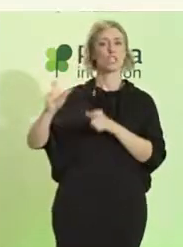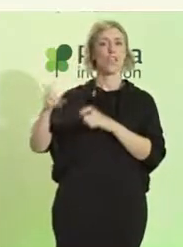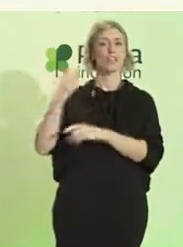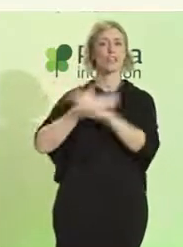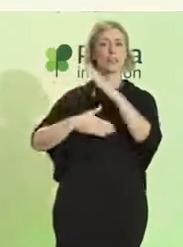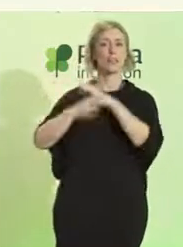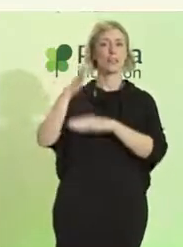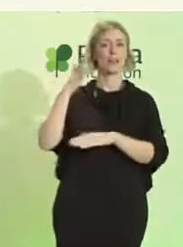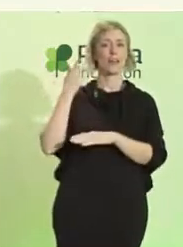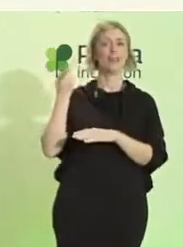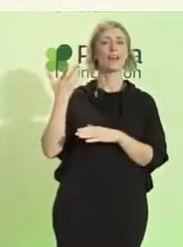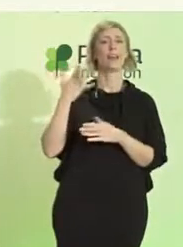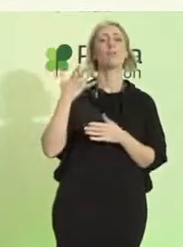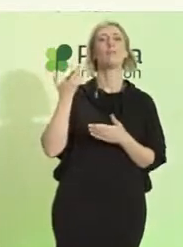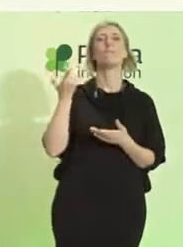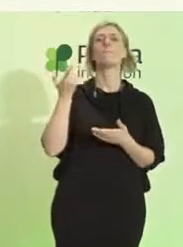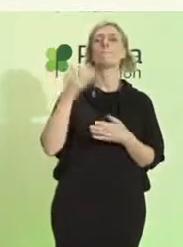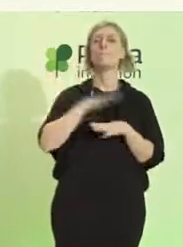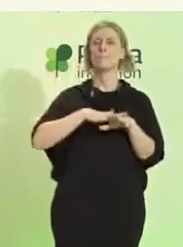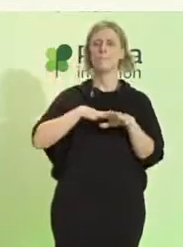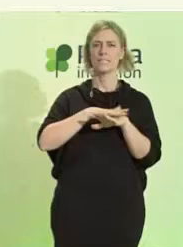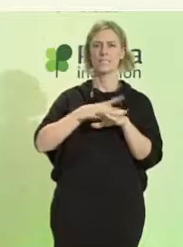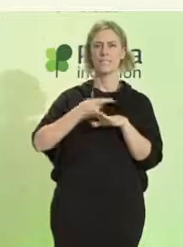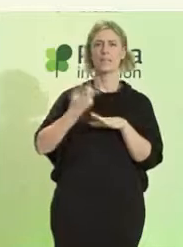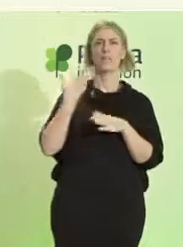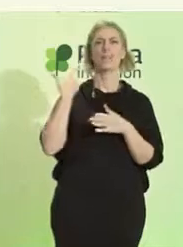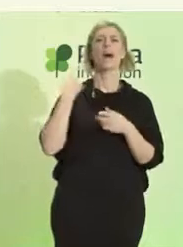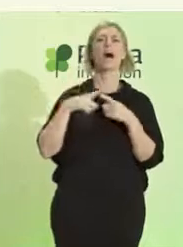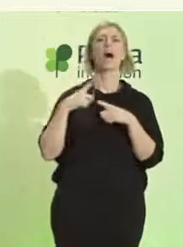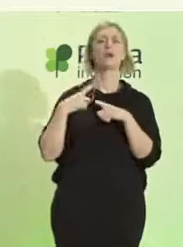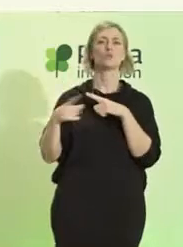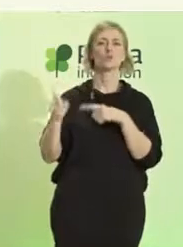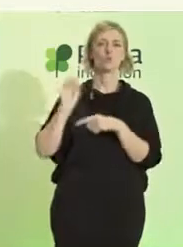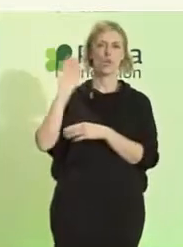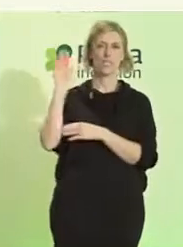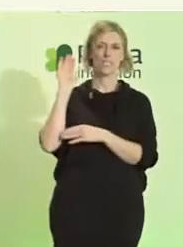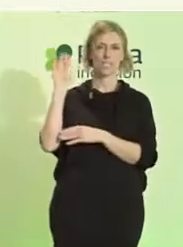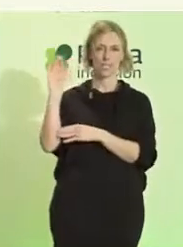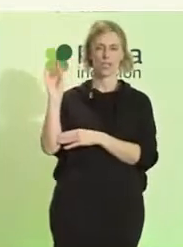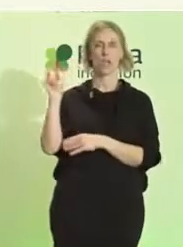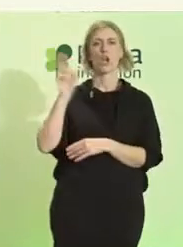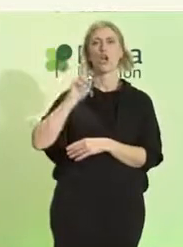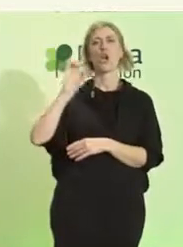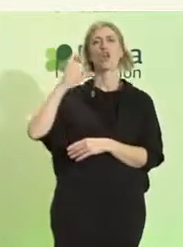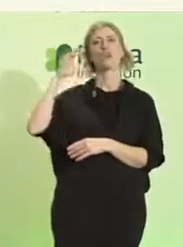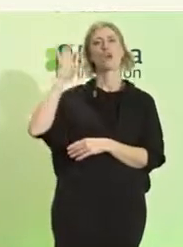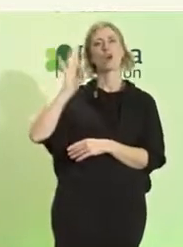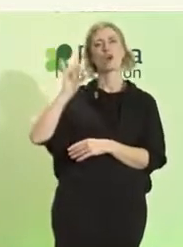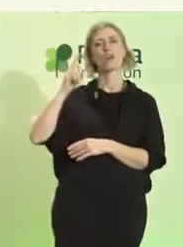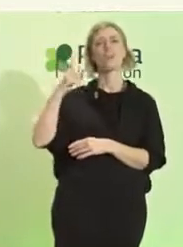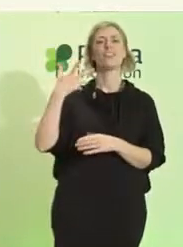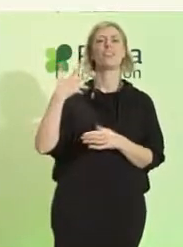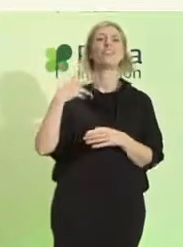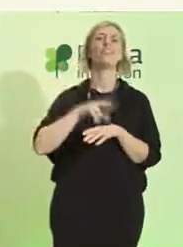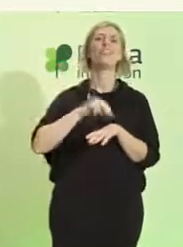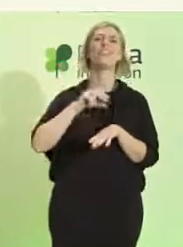Exteriores. Rocío Barragán Barragán, delegada territorial de Inclusión Social,